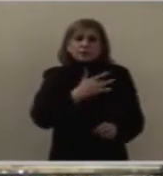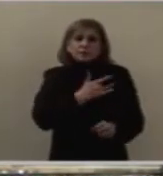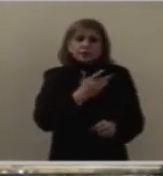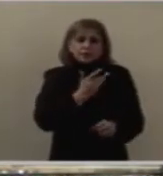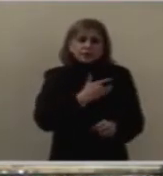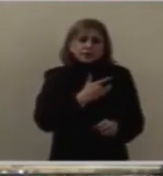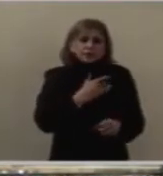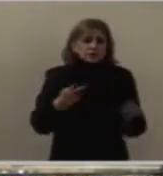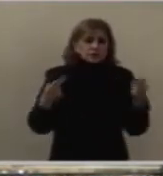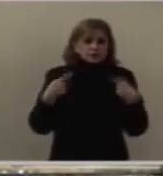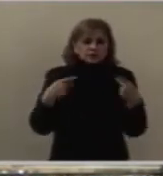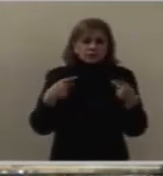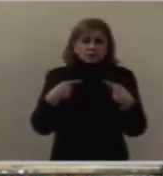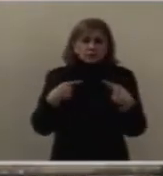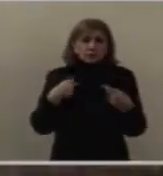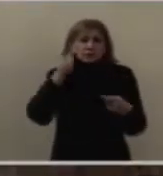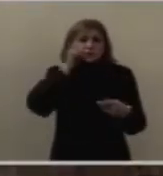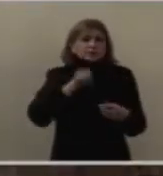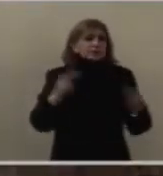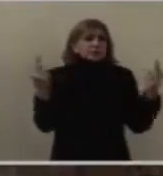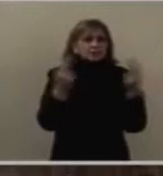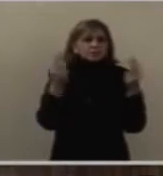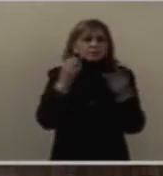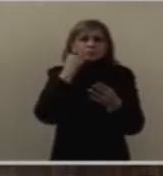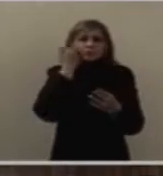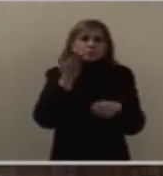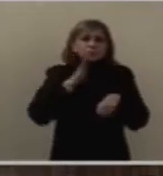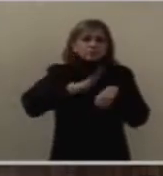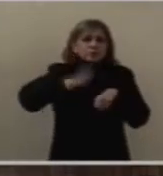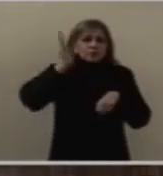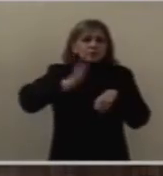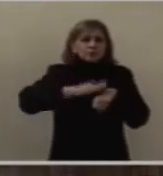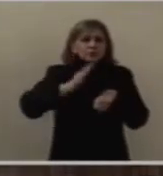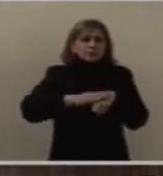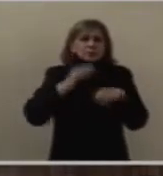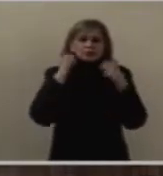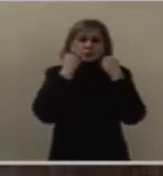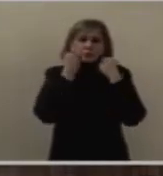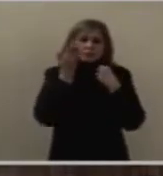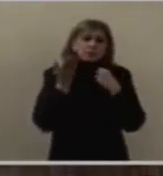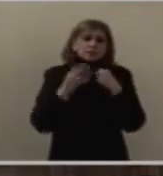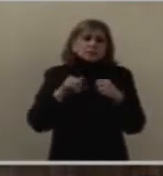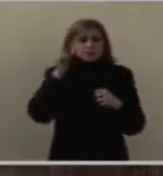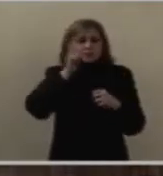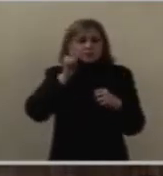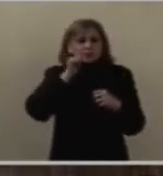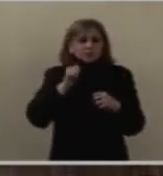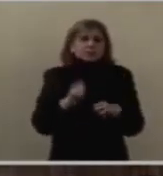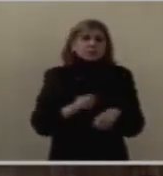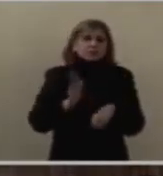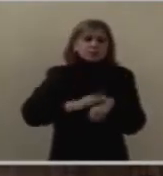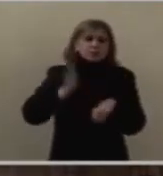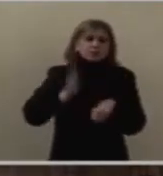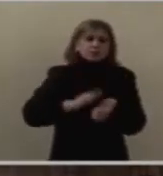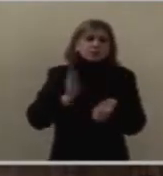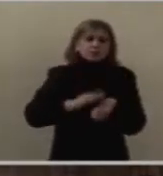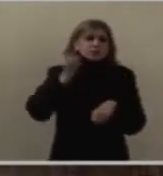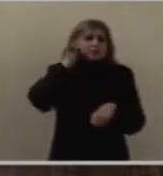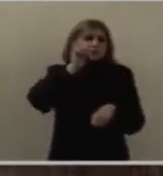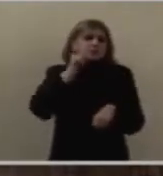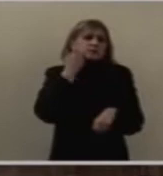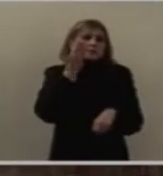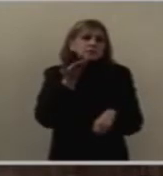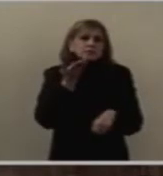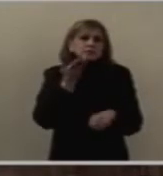insaciable. Queremos más y queremos más a toda costa. Lo que